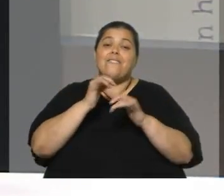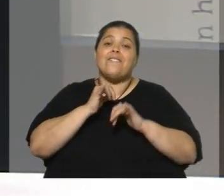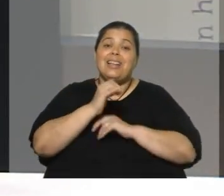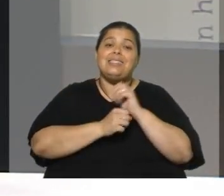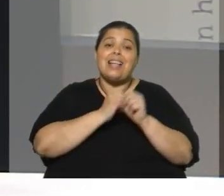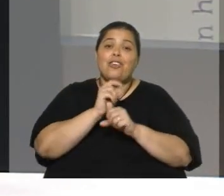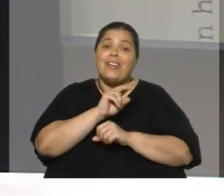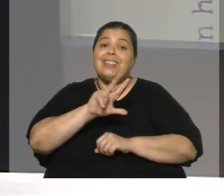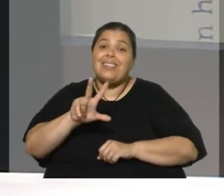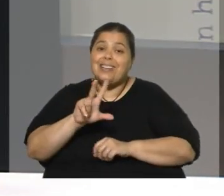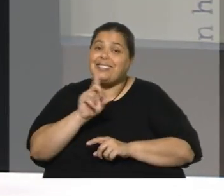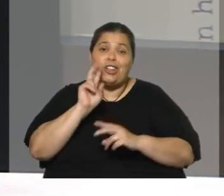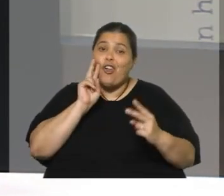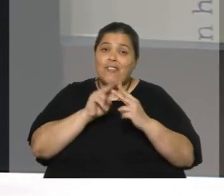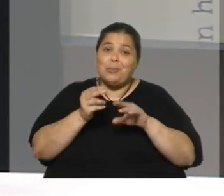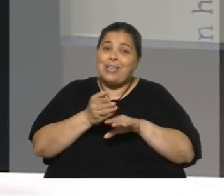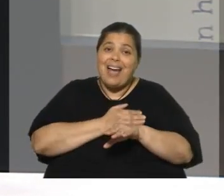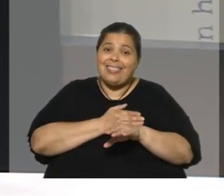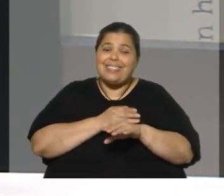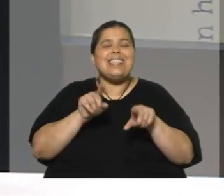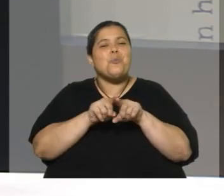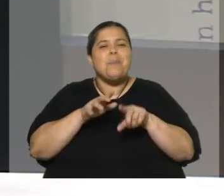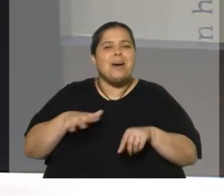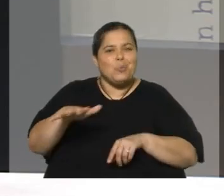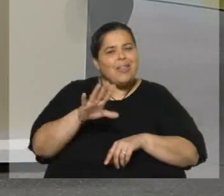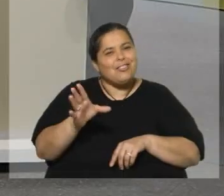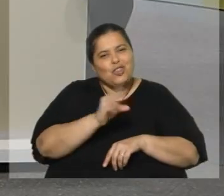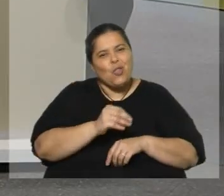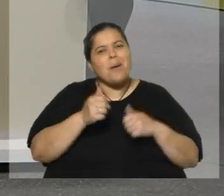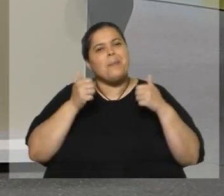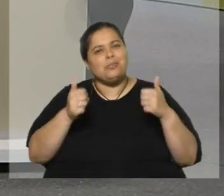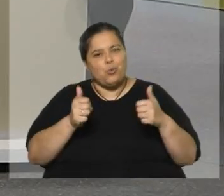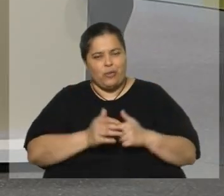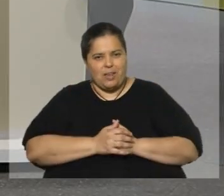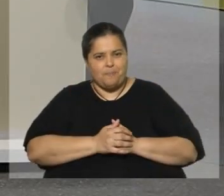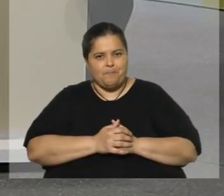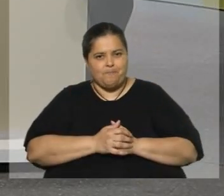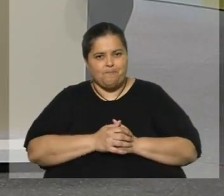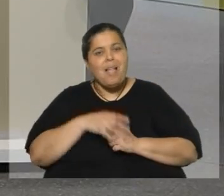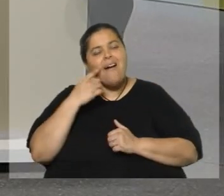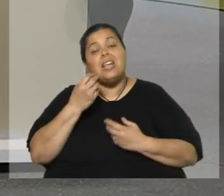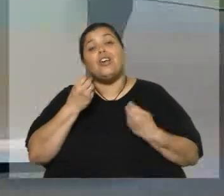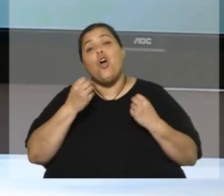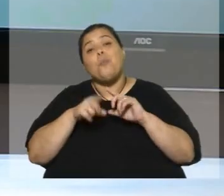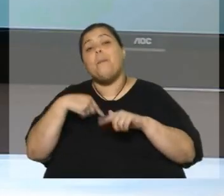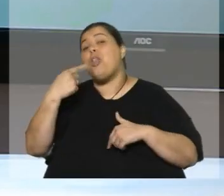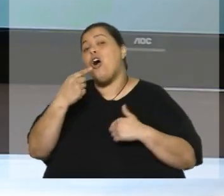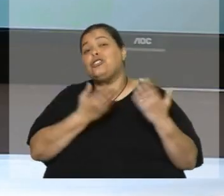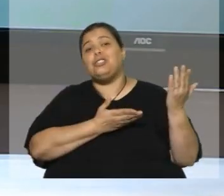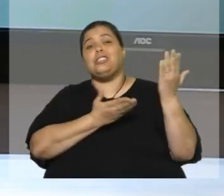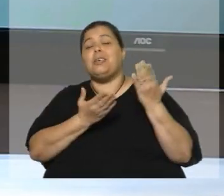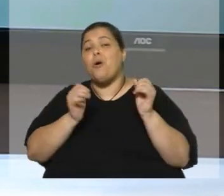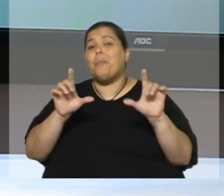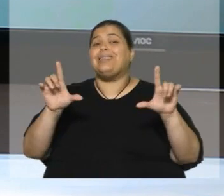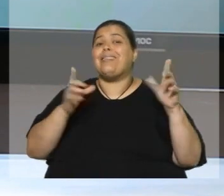2023 si no te veo antes, ¿sabes? Igualmente, Jorge. Realmente para todos que pasen muy bien. Veremos cómo te presento o cómo te vamos a presentar en